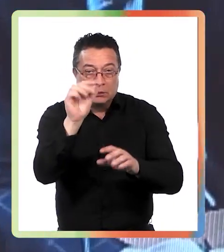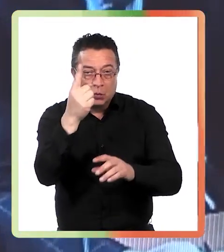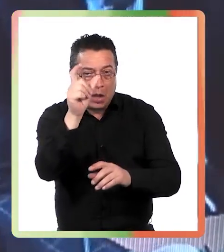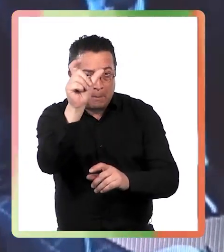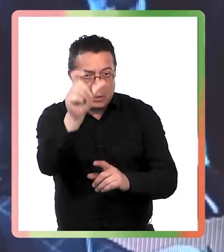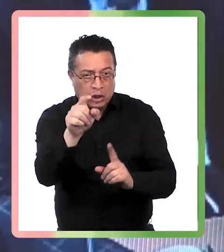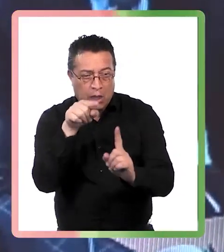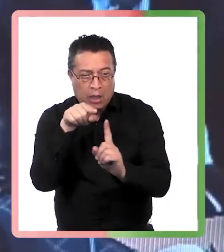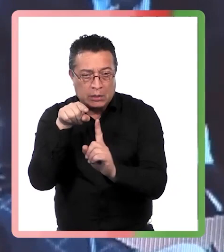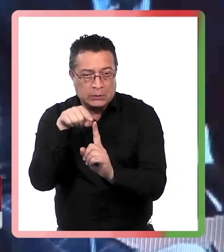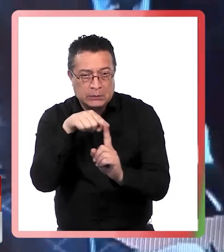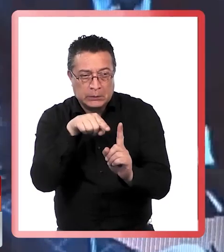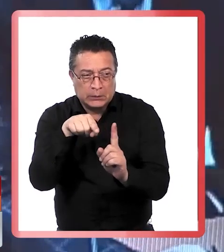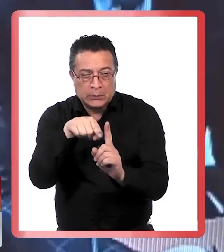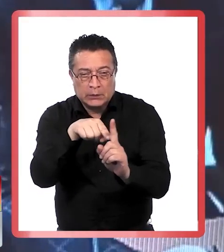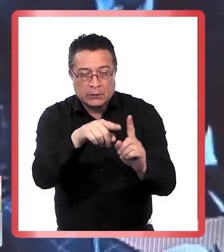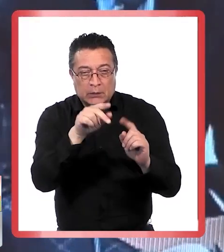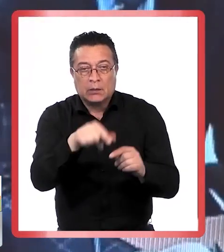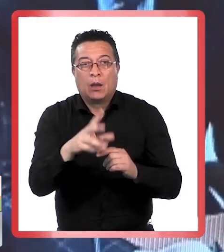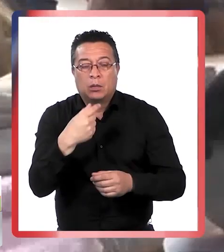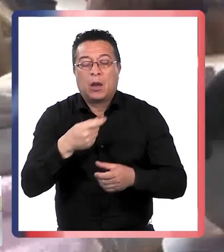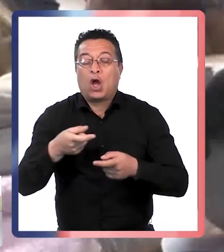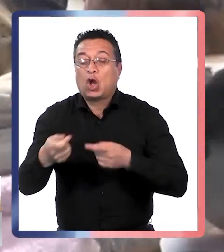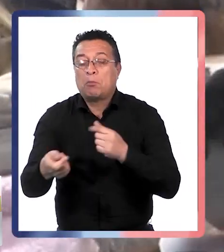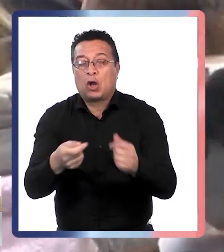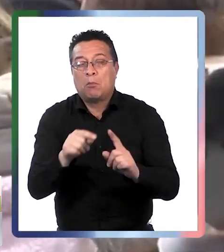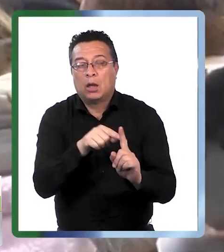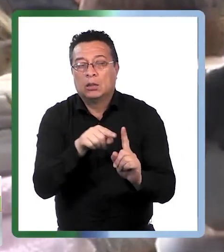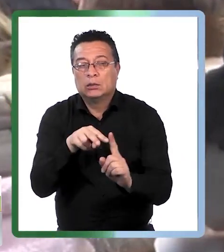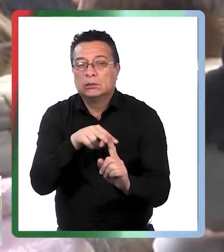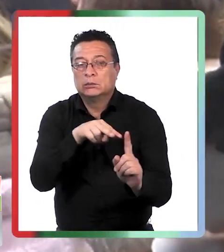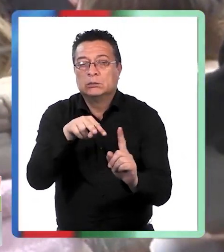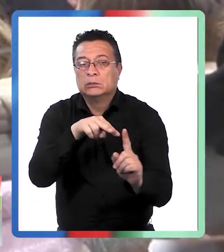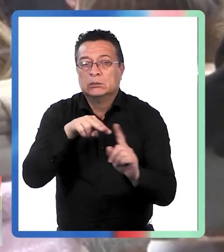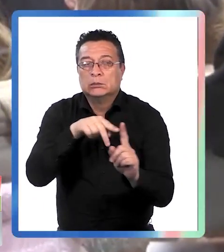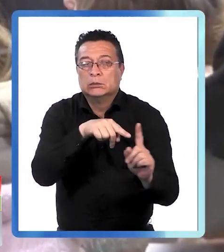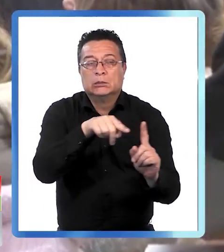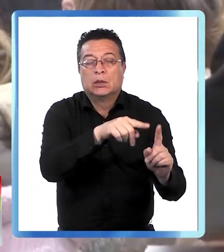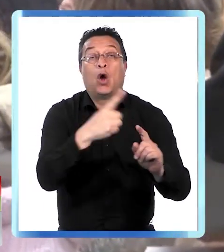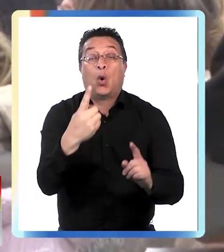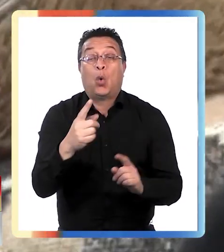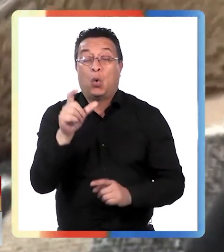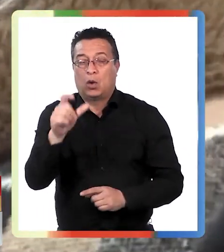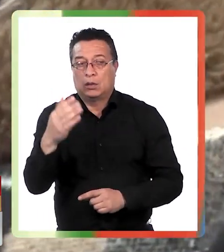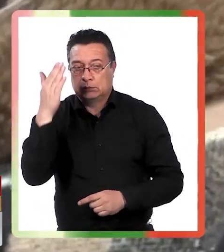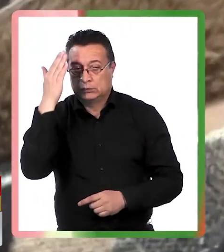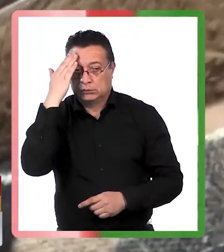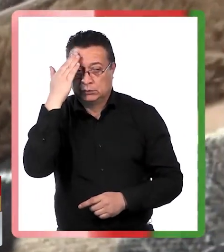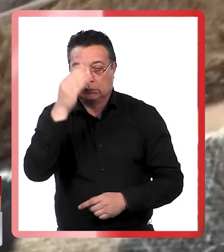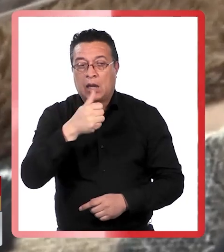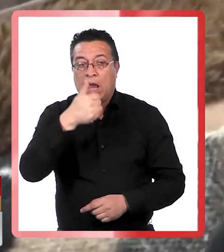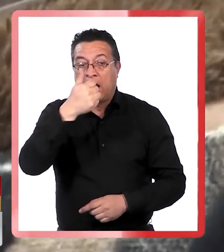Identificaban a una víctima la seguían mientras realizaba sus compras uno de los integrantes memorizaba la clave